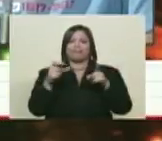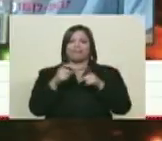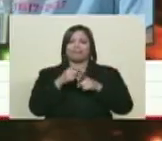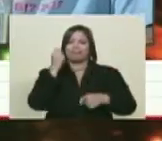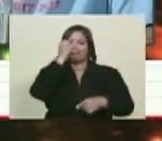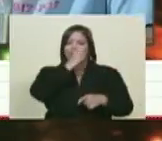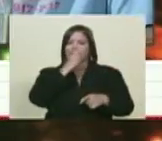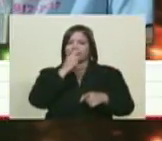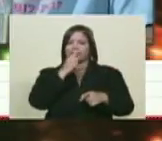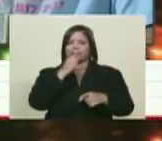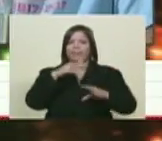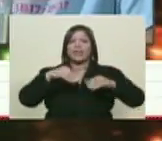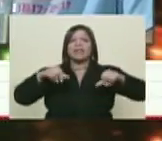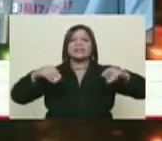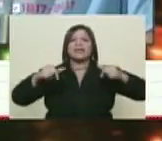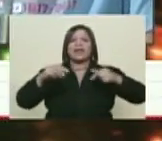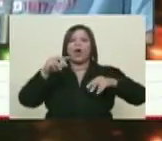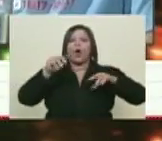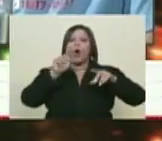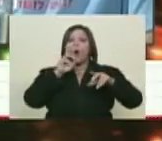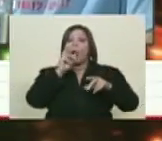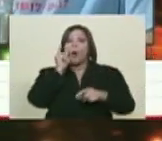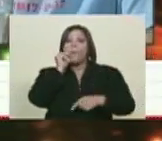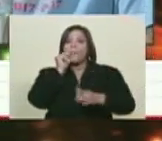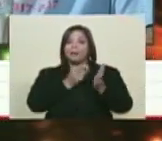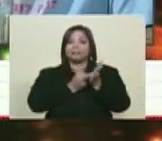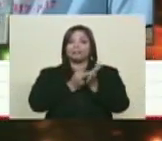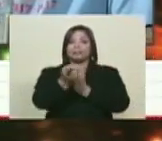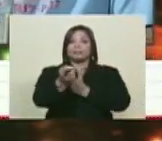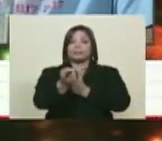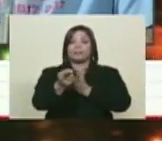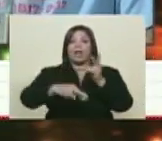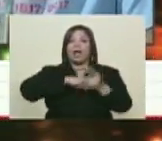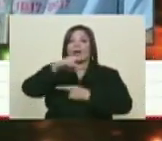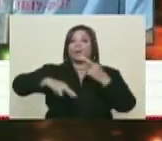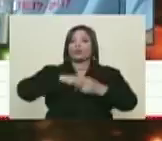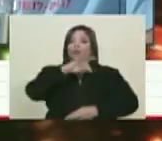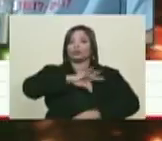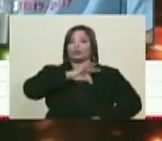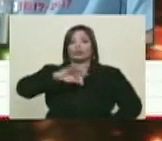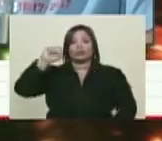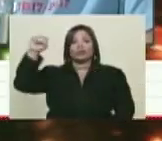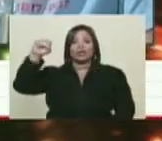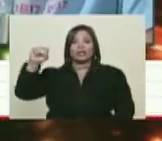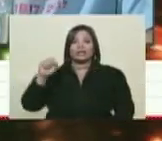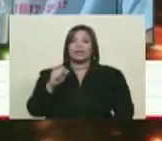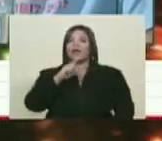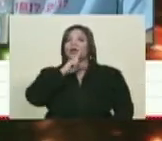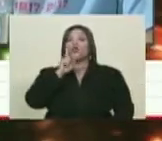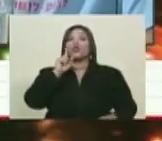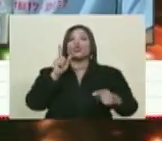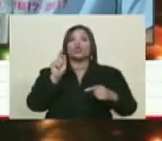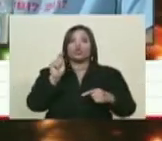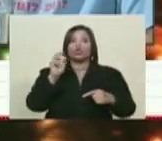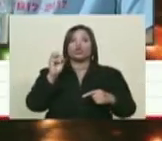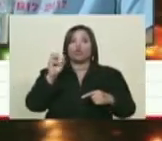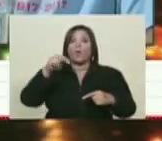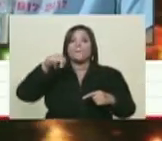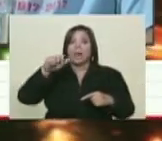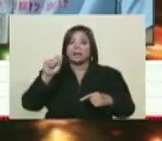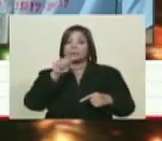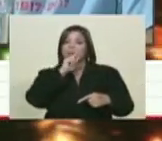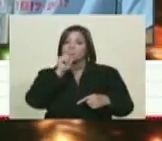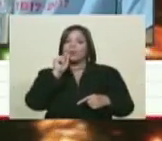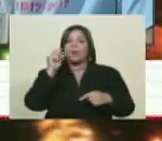moses, significa la tierra de los hombres íntegros. Fue una revolución socialista. Tomás Sancara creía firmemente